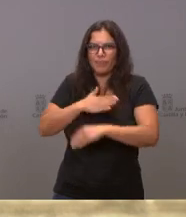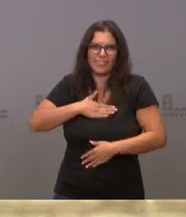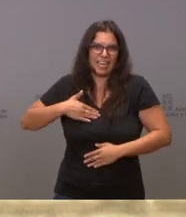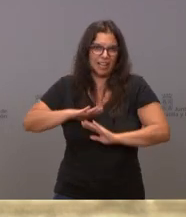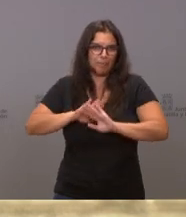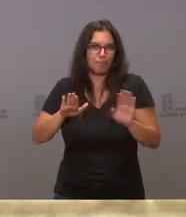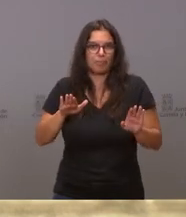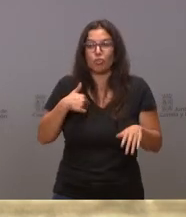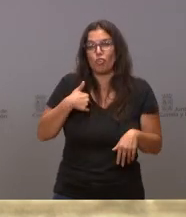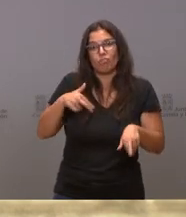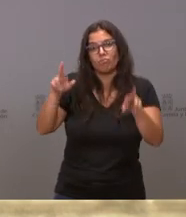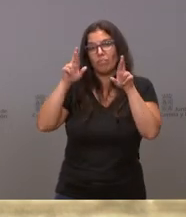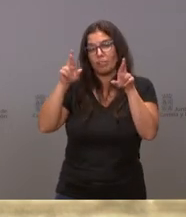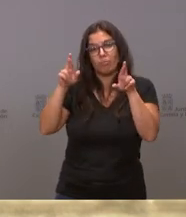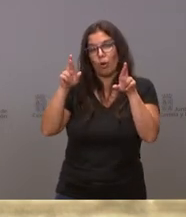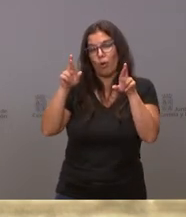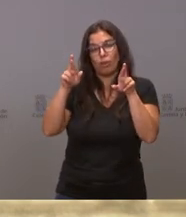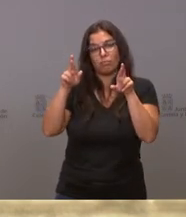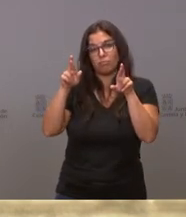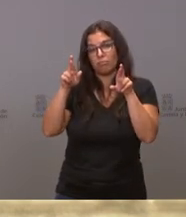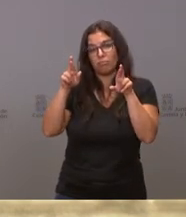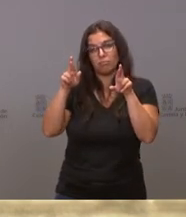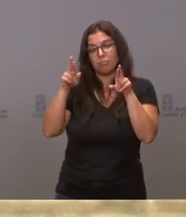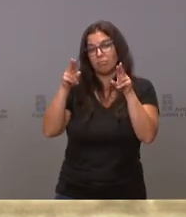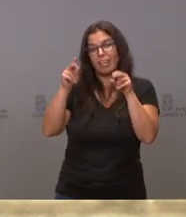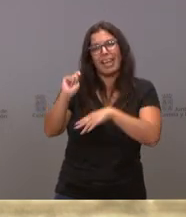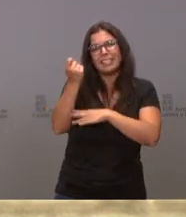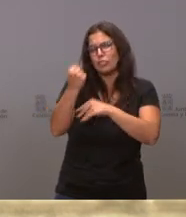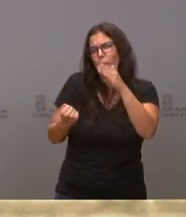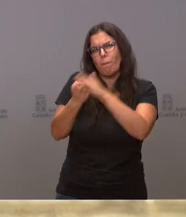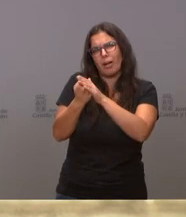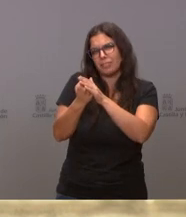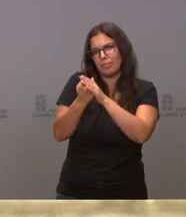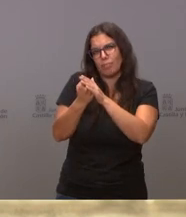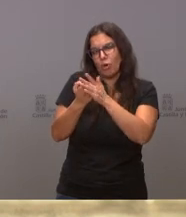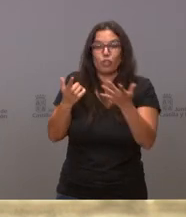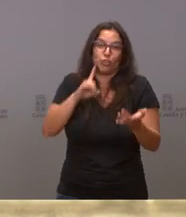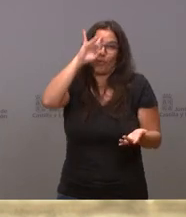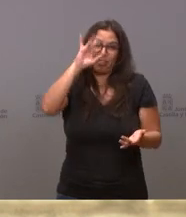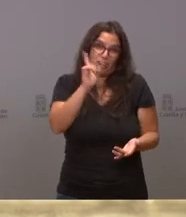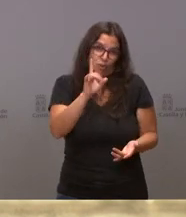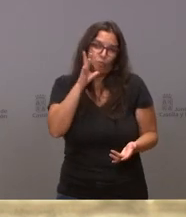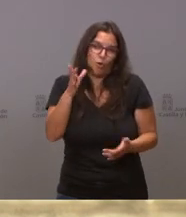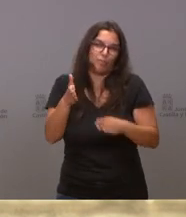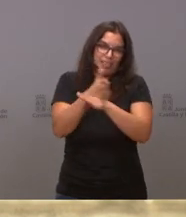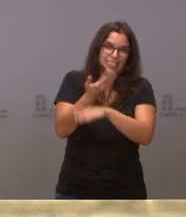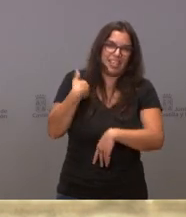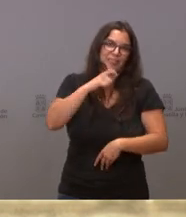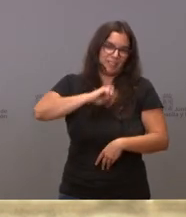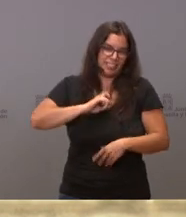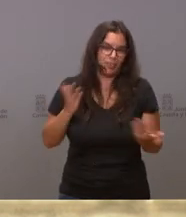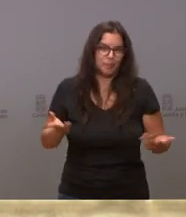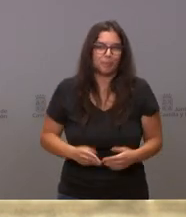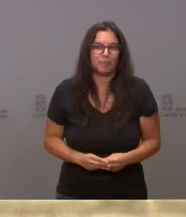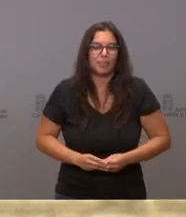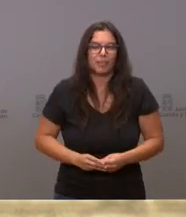Le deseo, como se pueden imaginar, todos los éxitos y, por tanto, no me sorprendió, porque lo conocía desde hacía varias semanas.